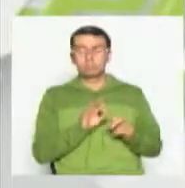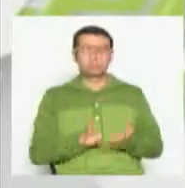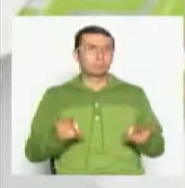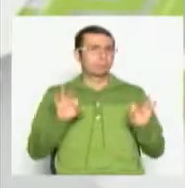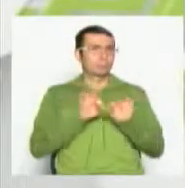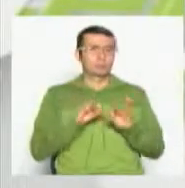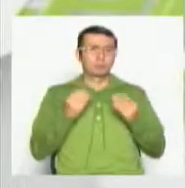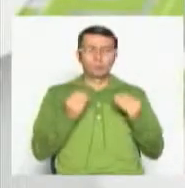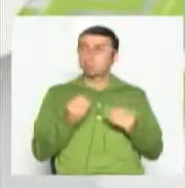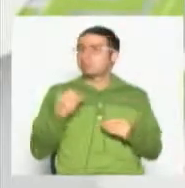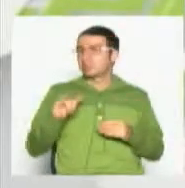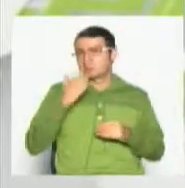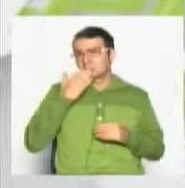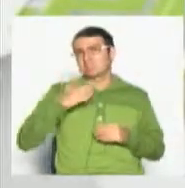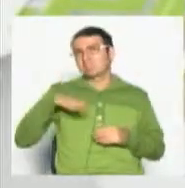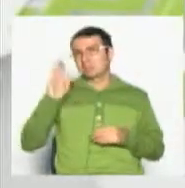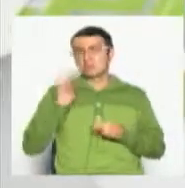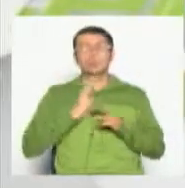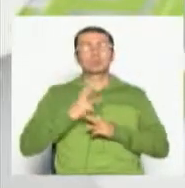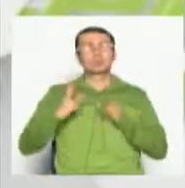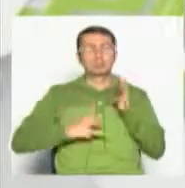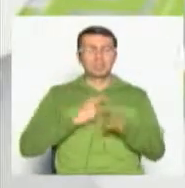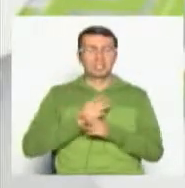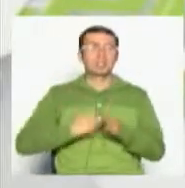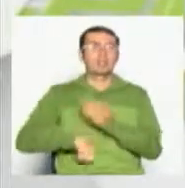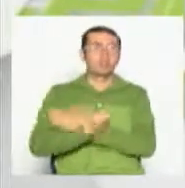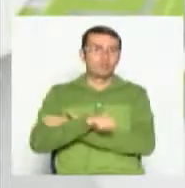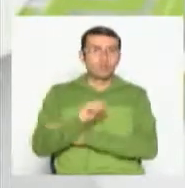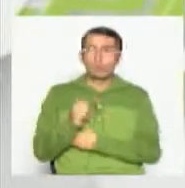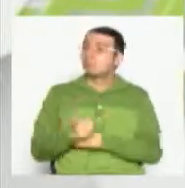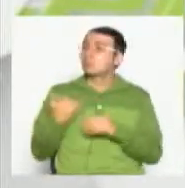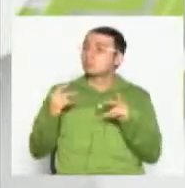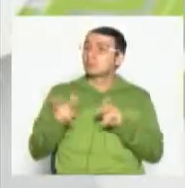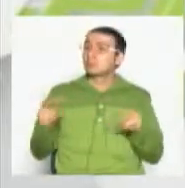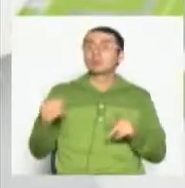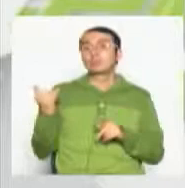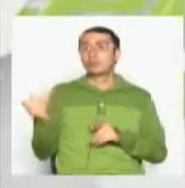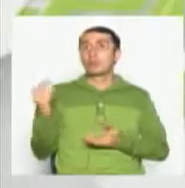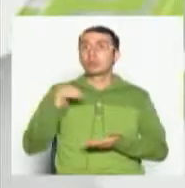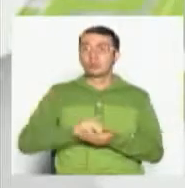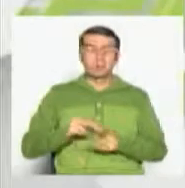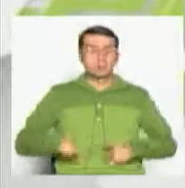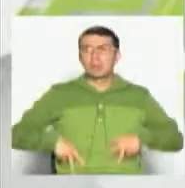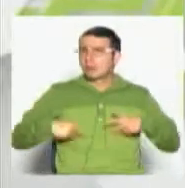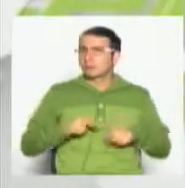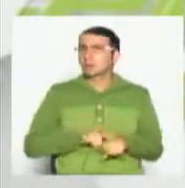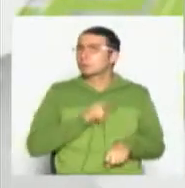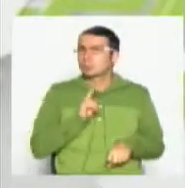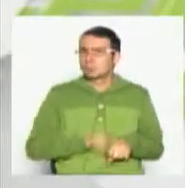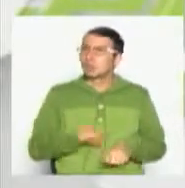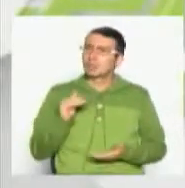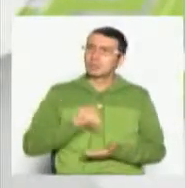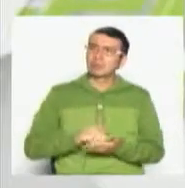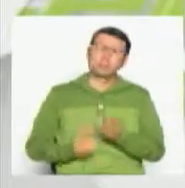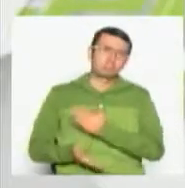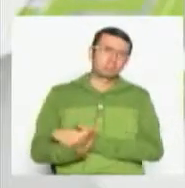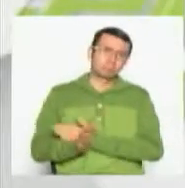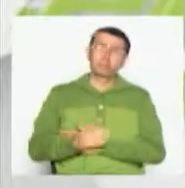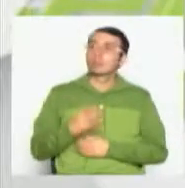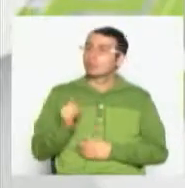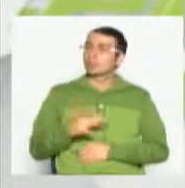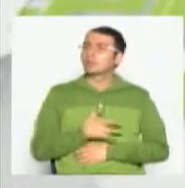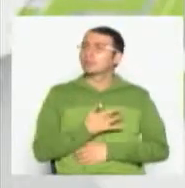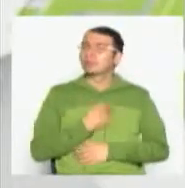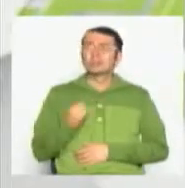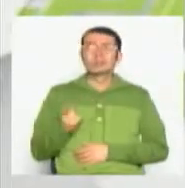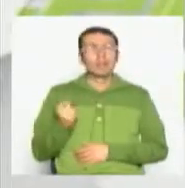pasó el Mundial de Fútbol, ya la gente está nuevamente retomando su vida cotidiana y pues qué importante saber qué es esa motivación tan